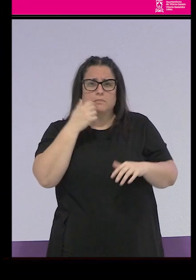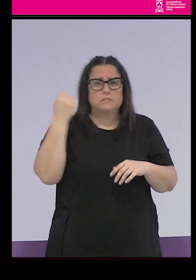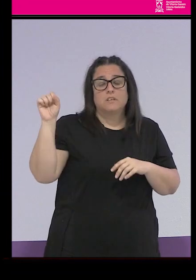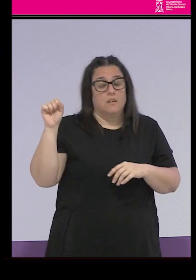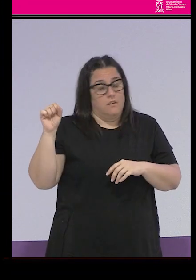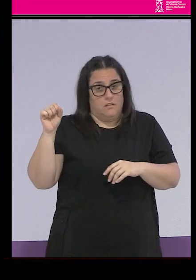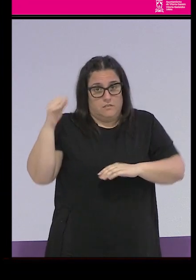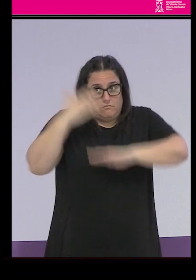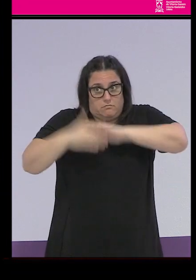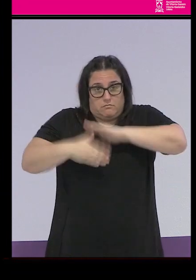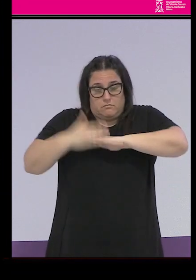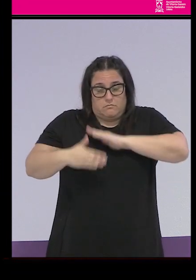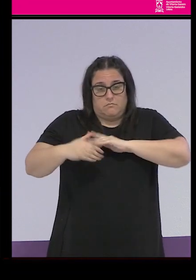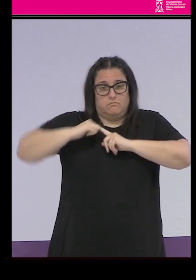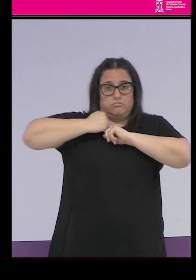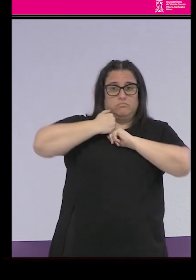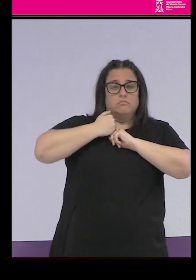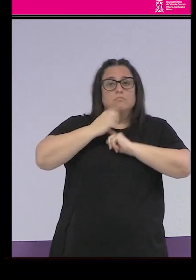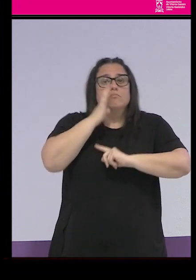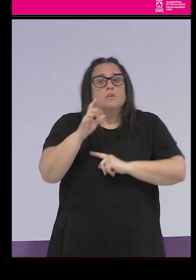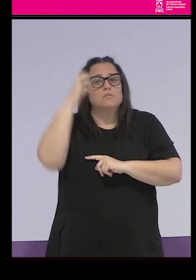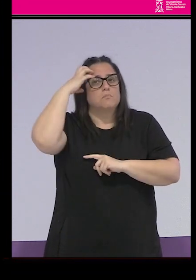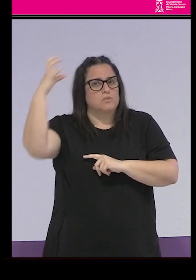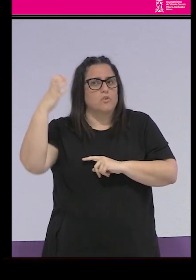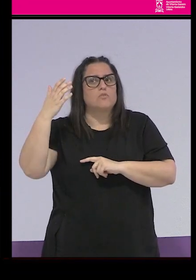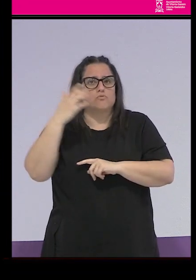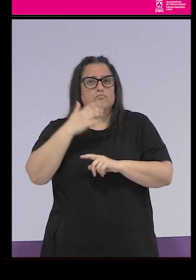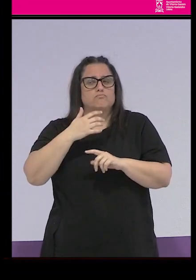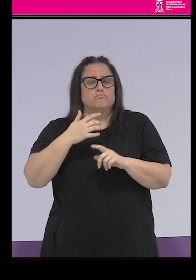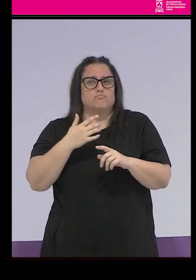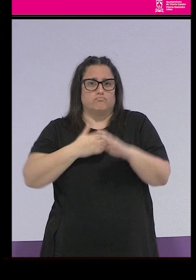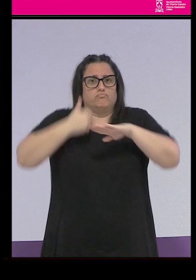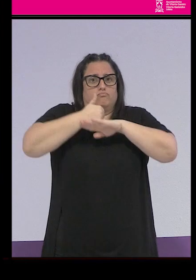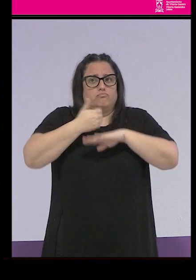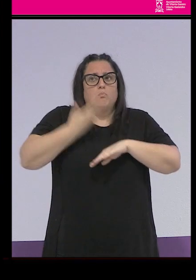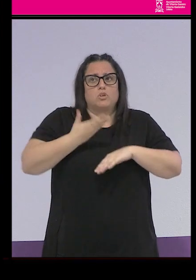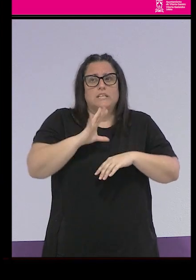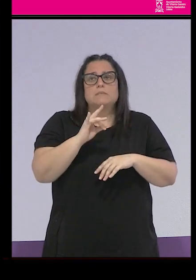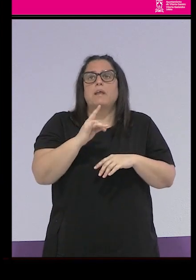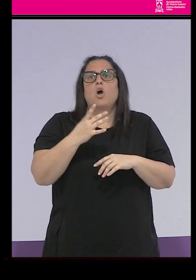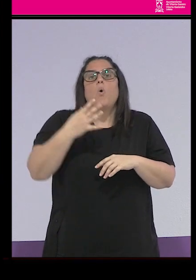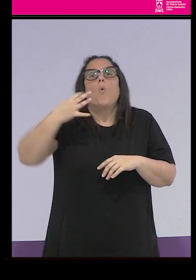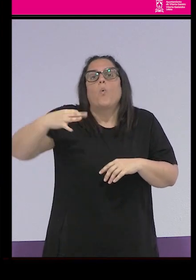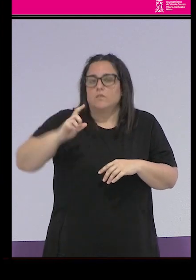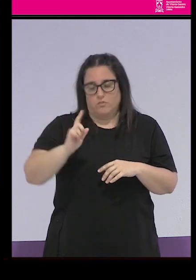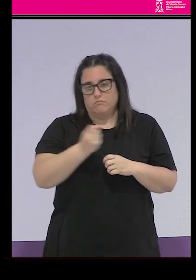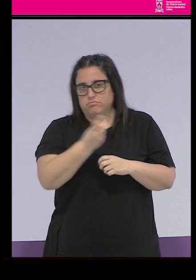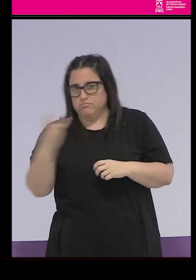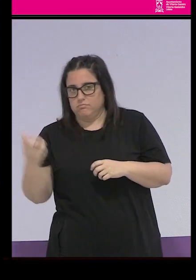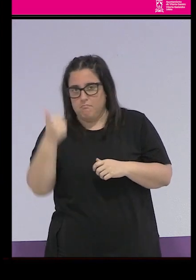limitadas. El patronato fue un elemento muy importante, pero no fue ni mucho menos el último.